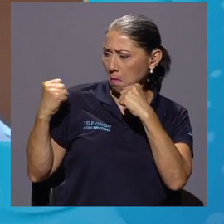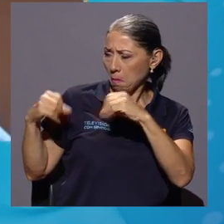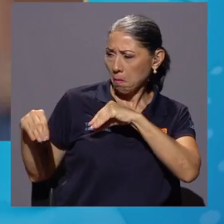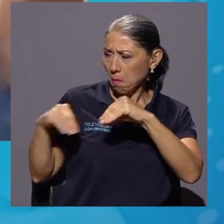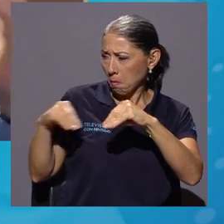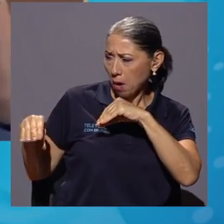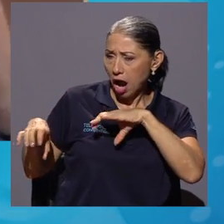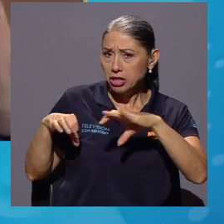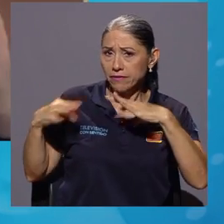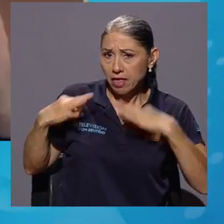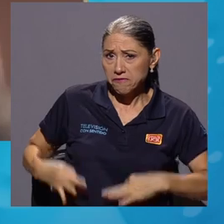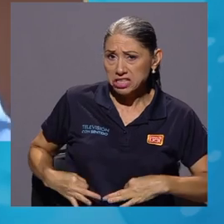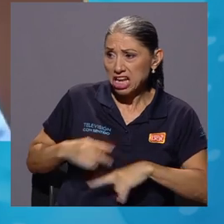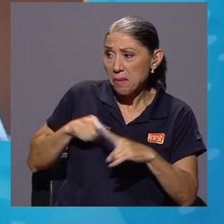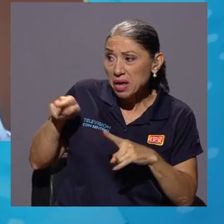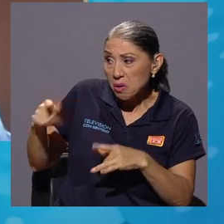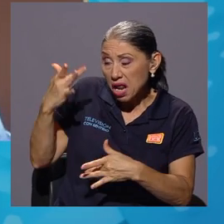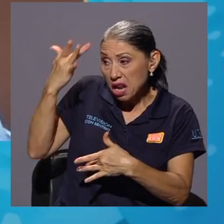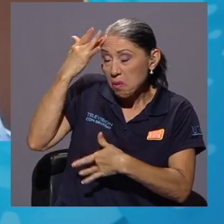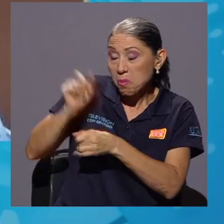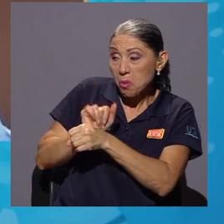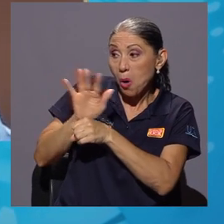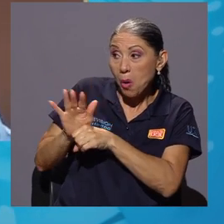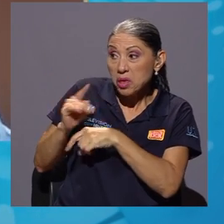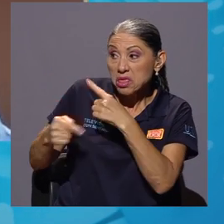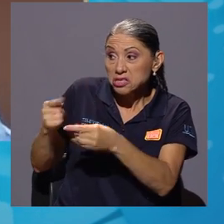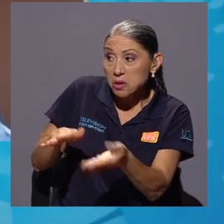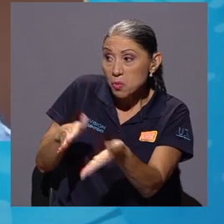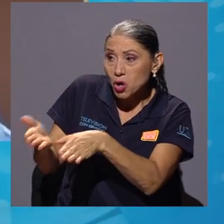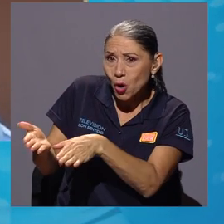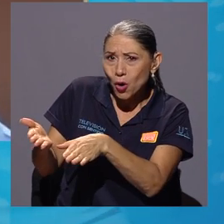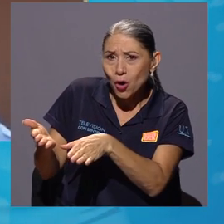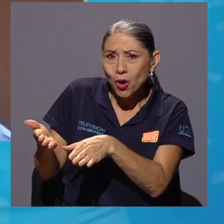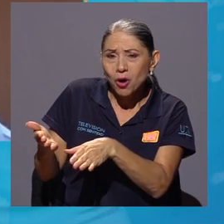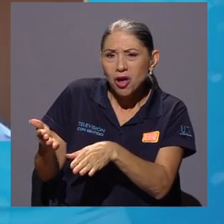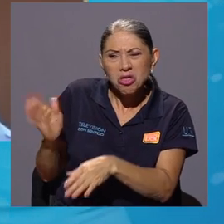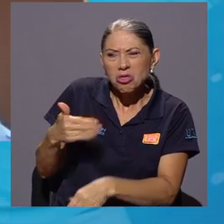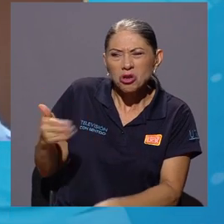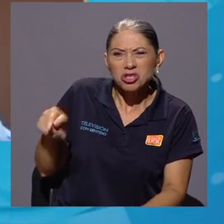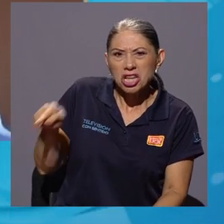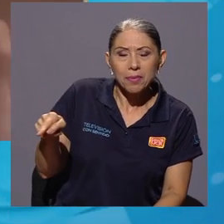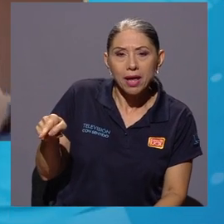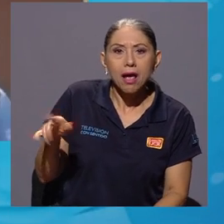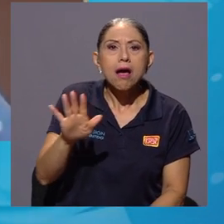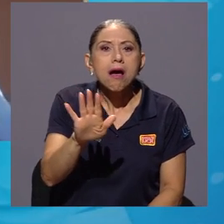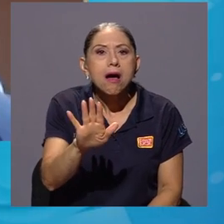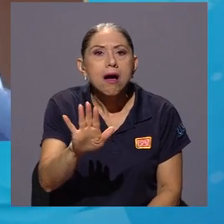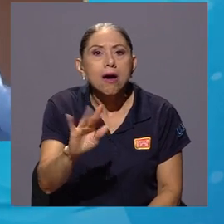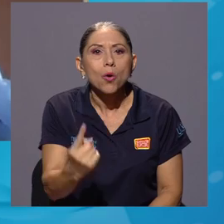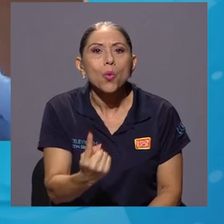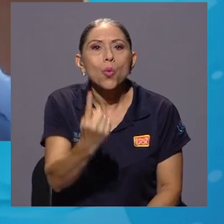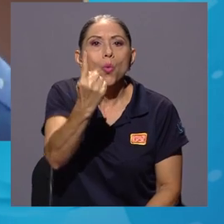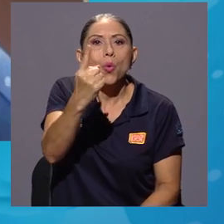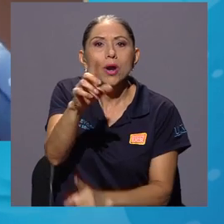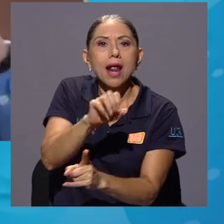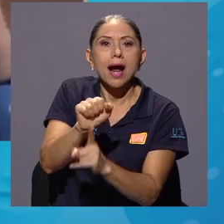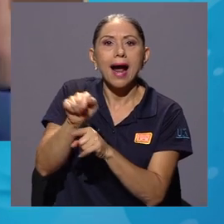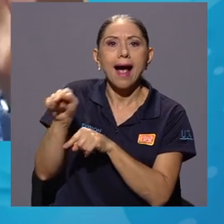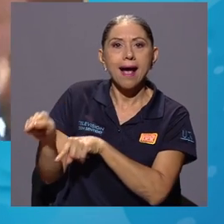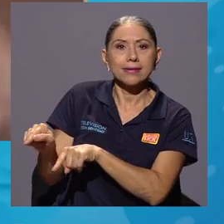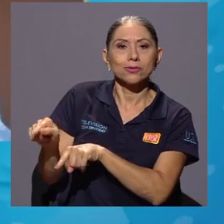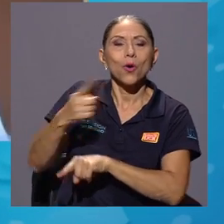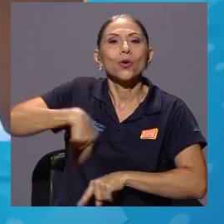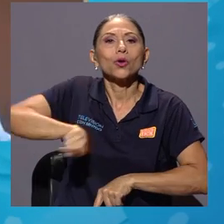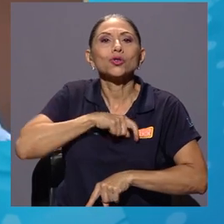La actividad física no sirve. Bueno, pues es que estamos viendo un único caso. Lo que nosotros necesitamos ver es el panorama